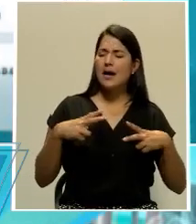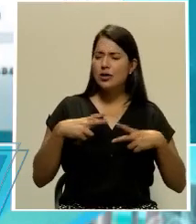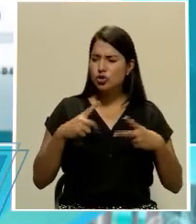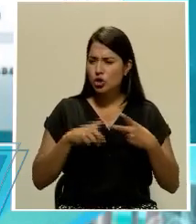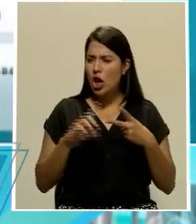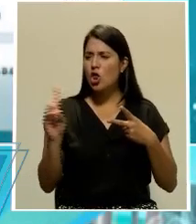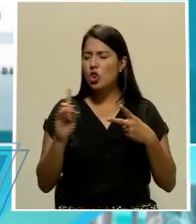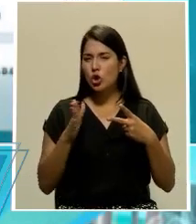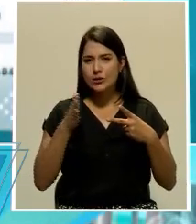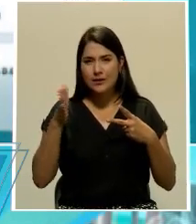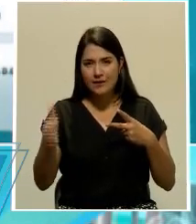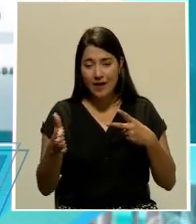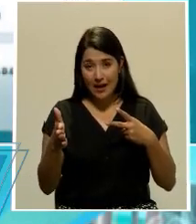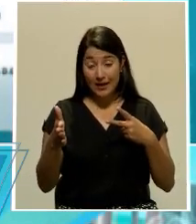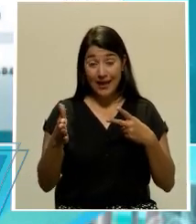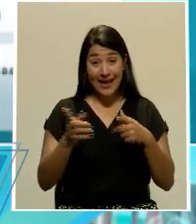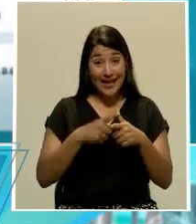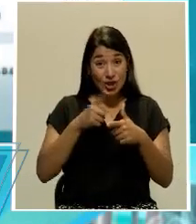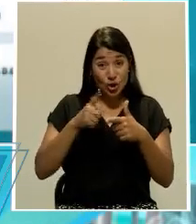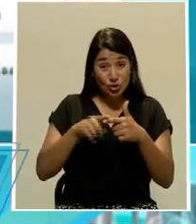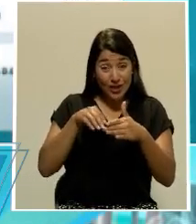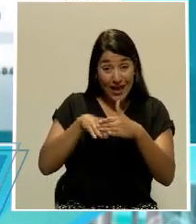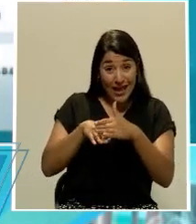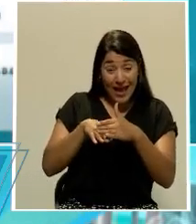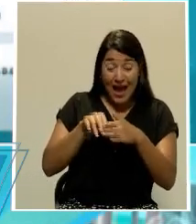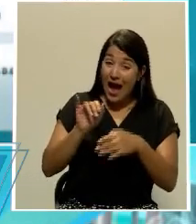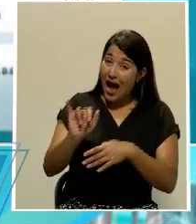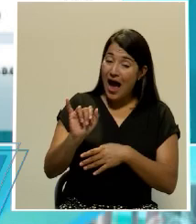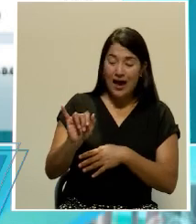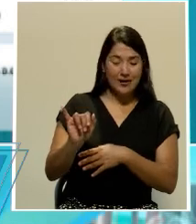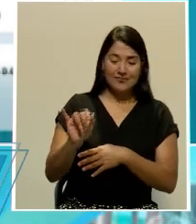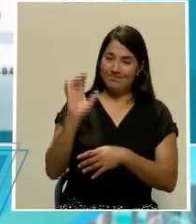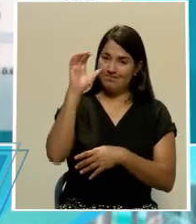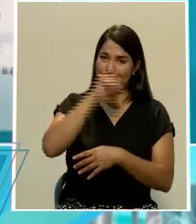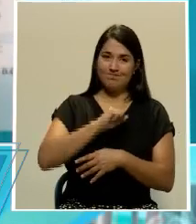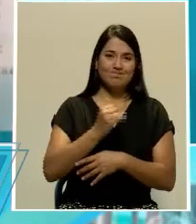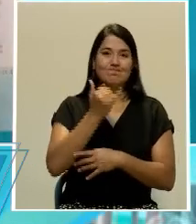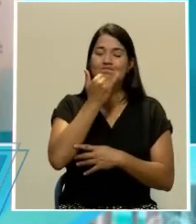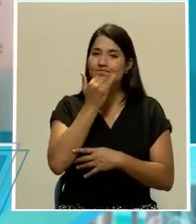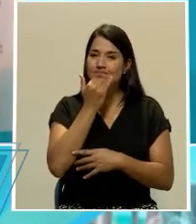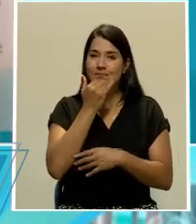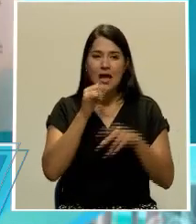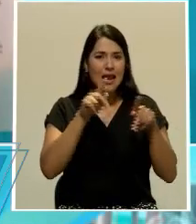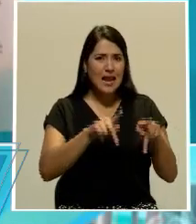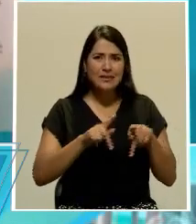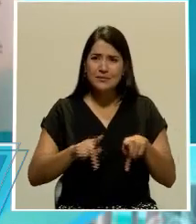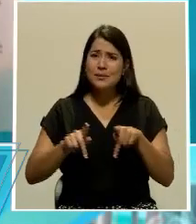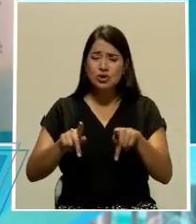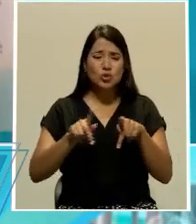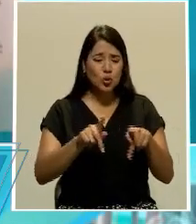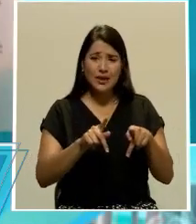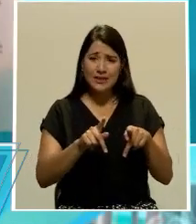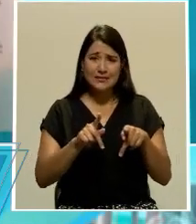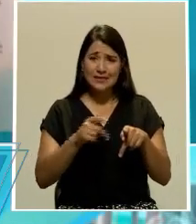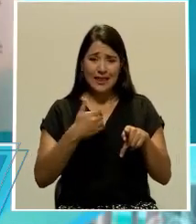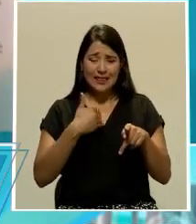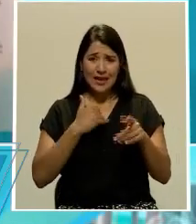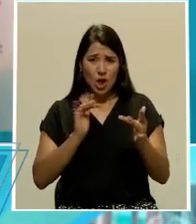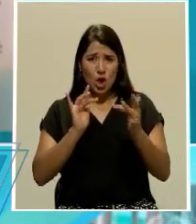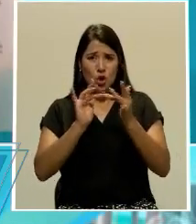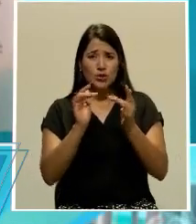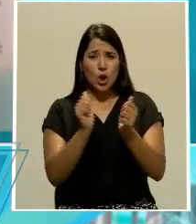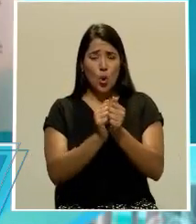en qué lugar iban a realizarse, y ahí falla estrepitosamente las personas que están más cerca del presidente, y hablo